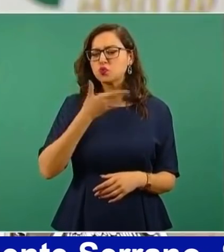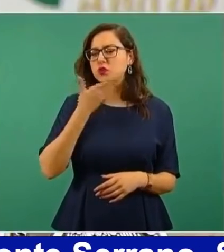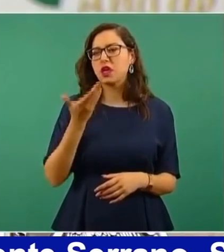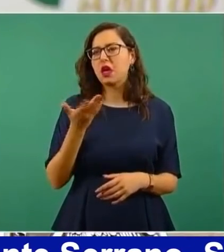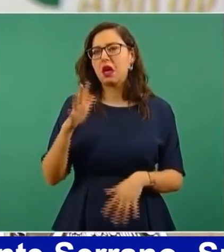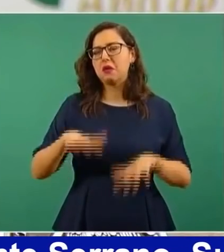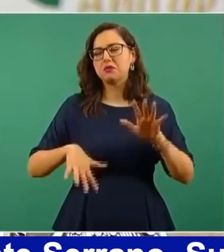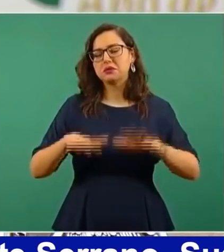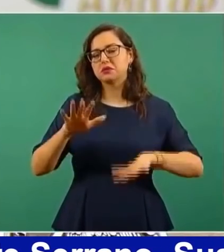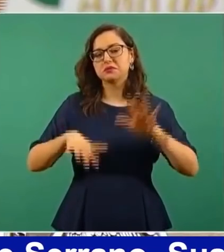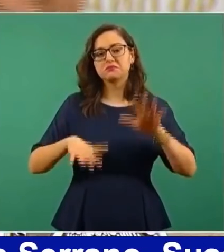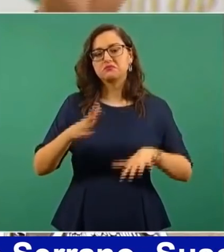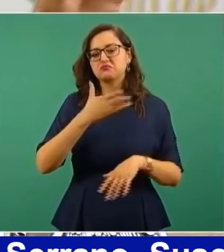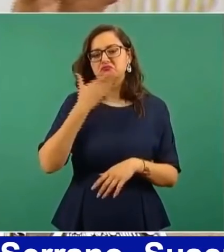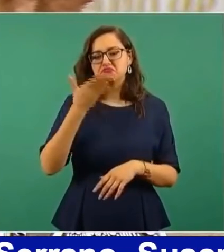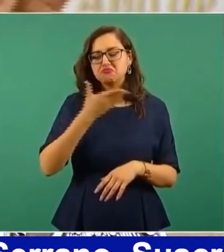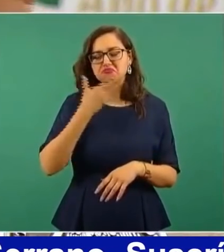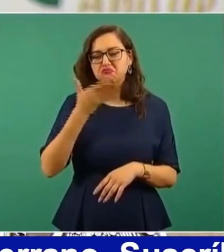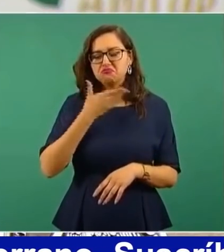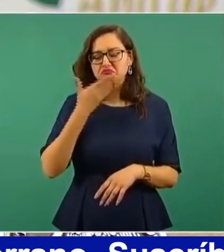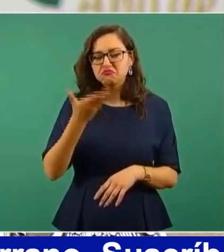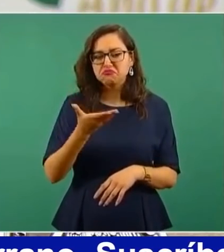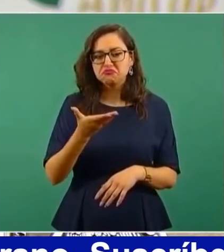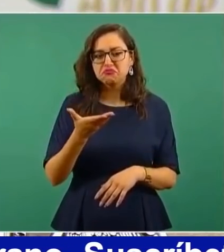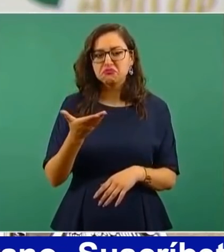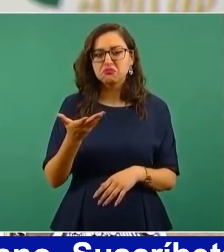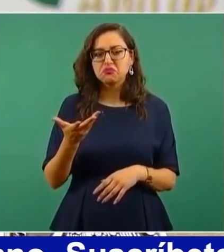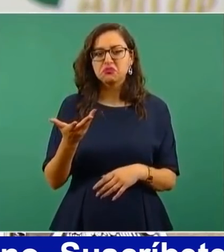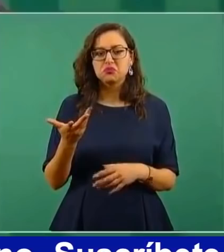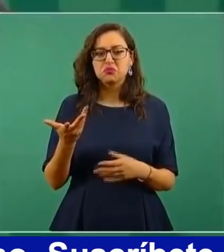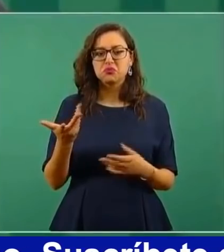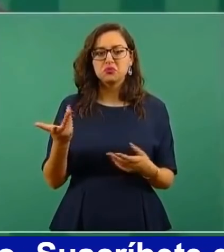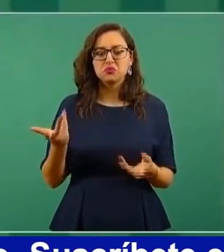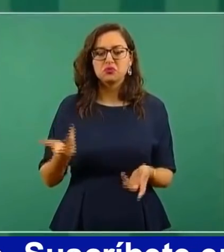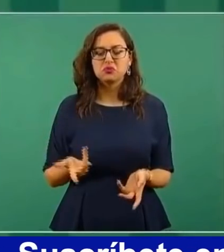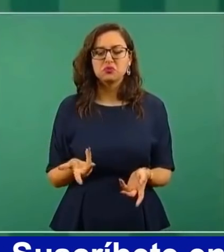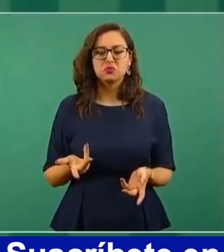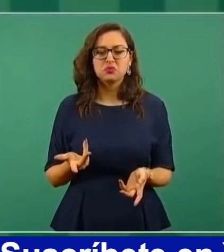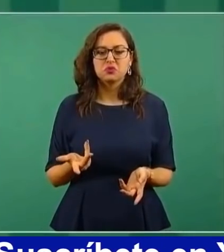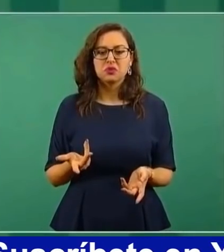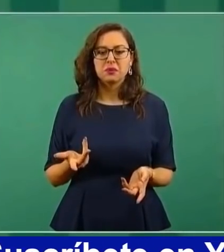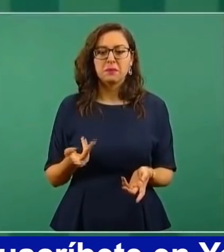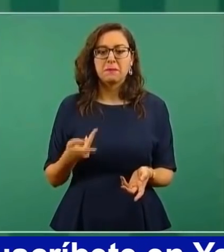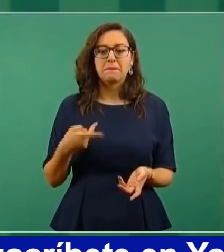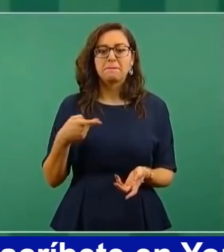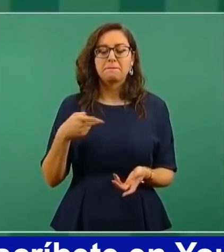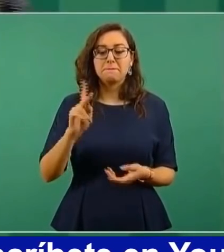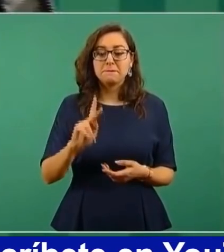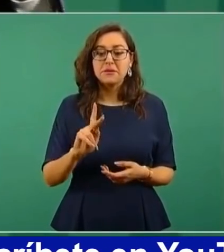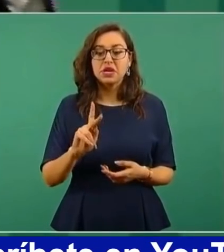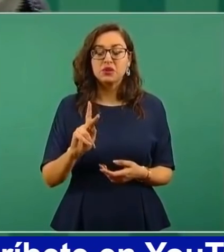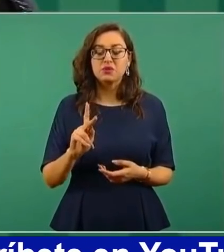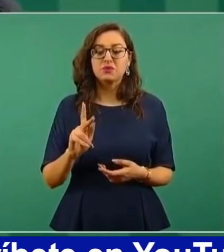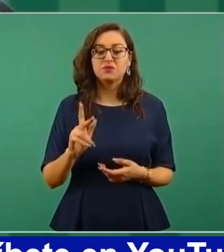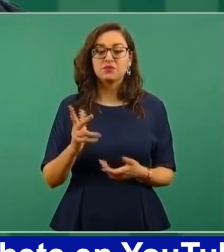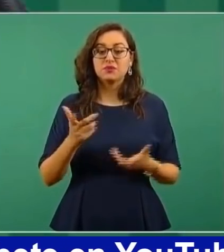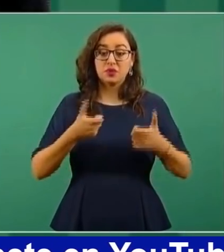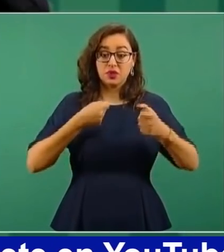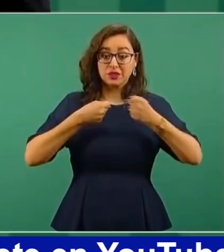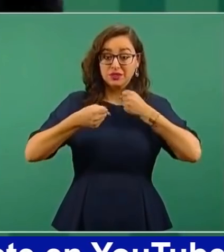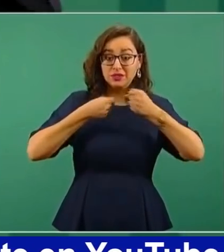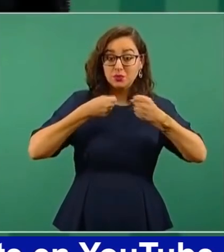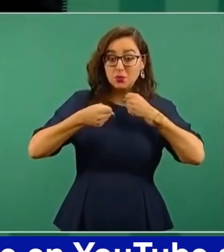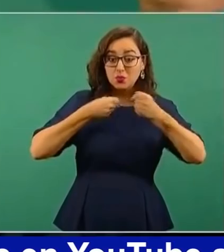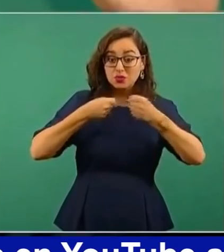No saben que los reporteros tienen